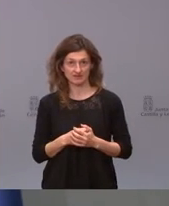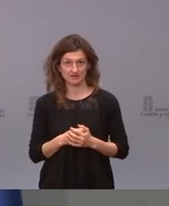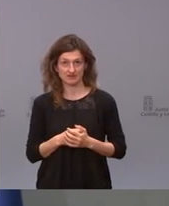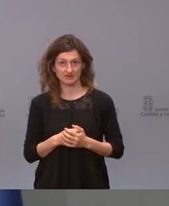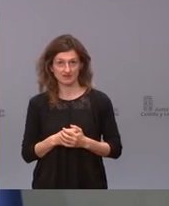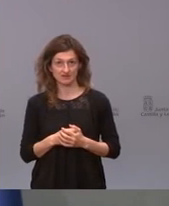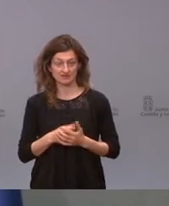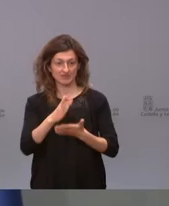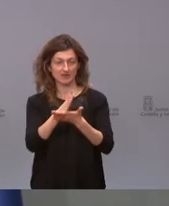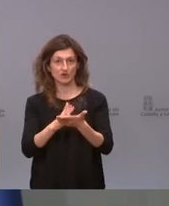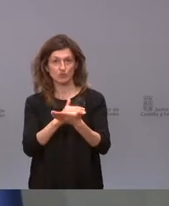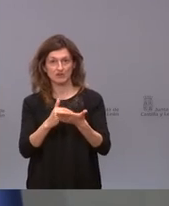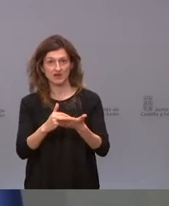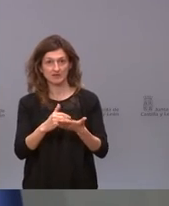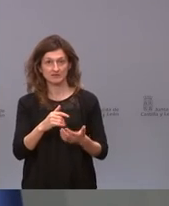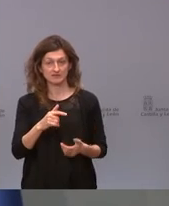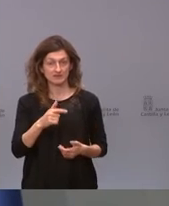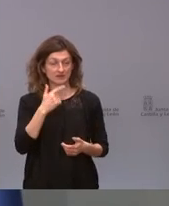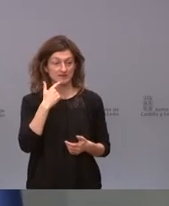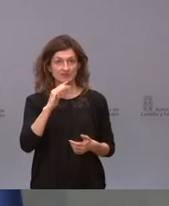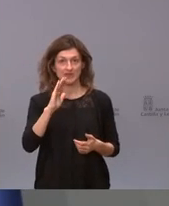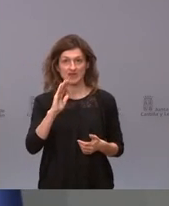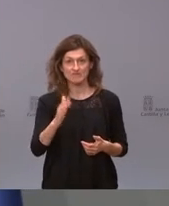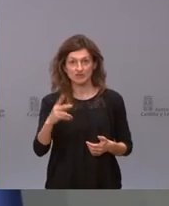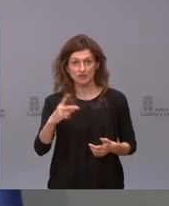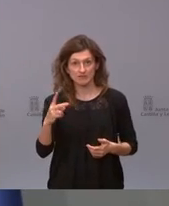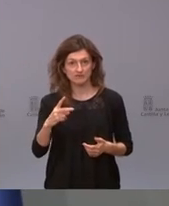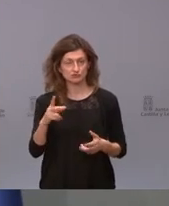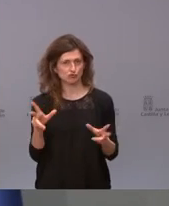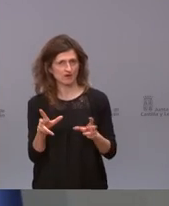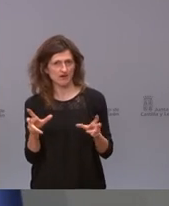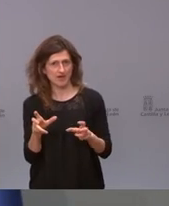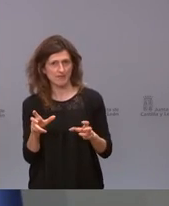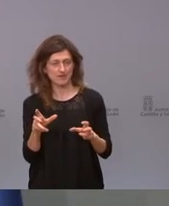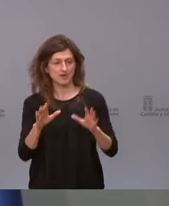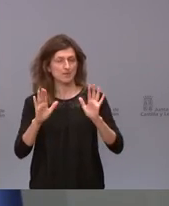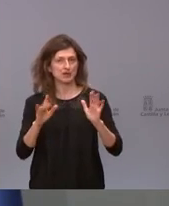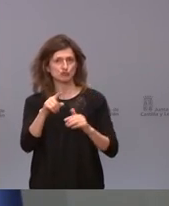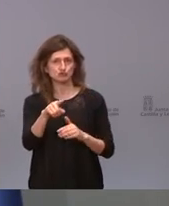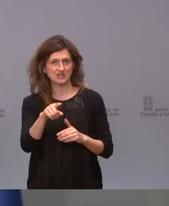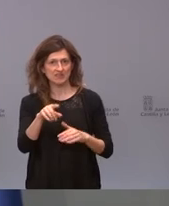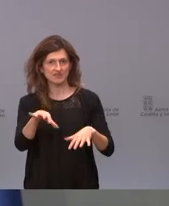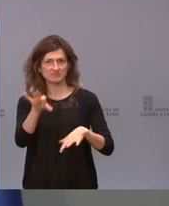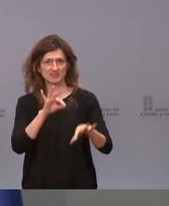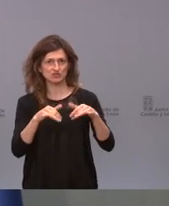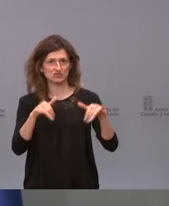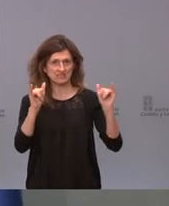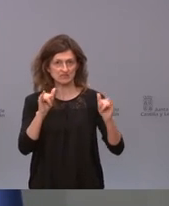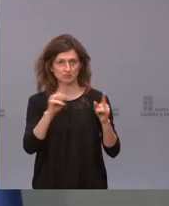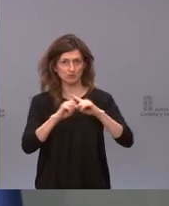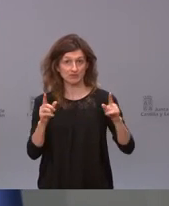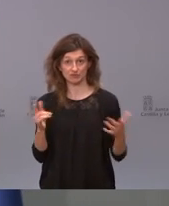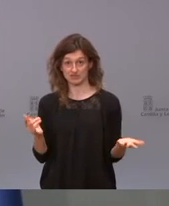oposición en nuestra comunidad hemos tenido un afecto adverso severo ha habido un problema grave y ustedes sabían y no lo han prohibido